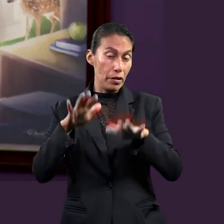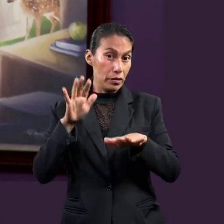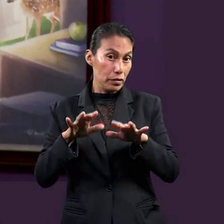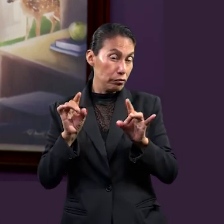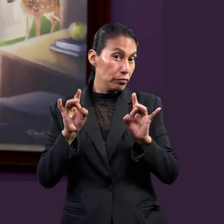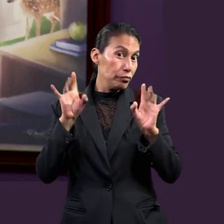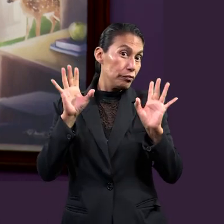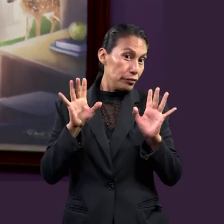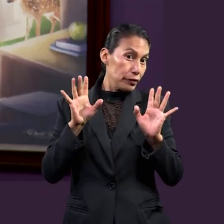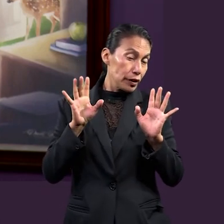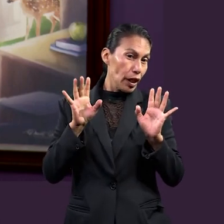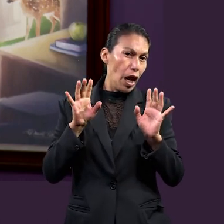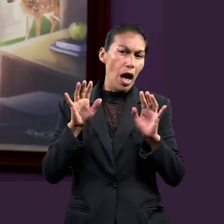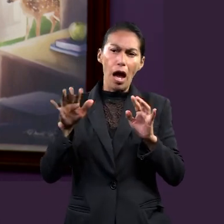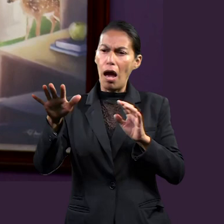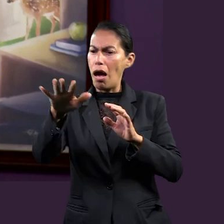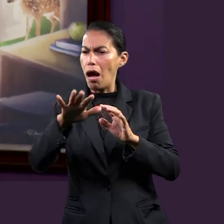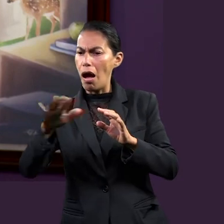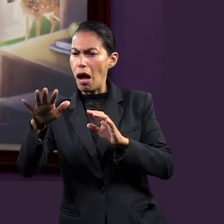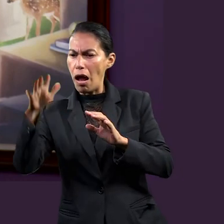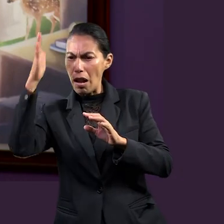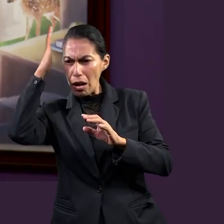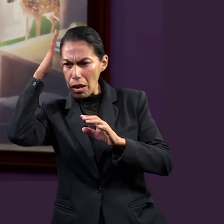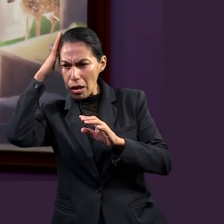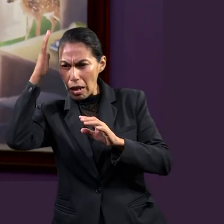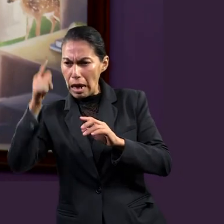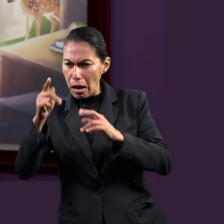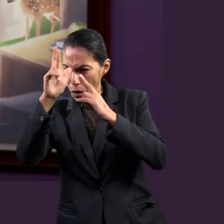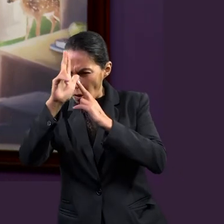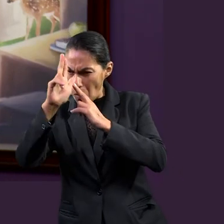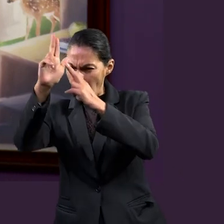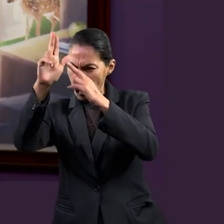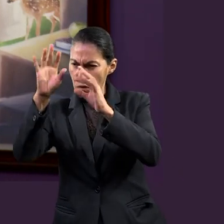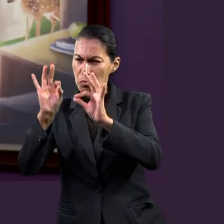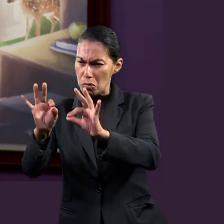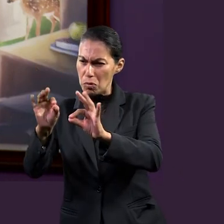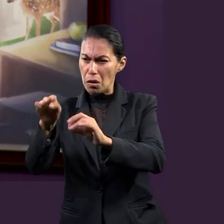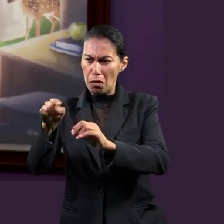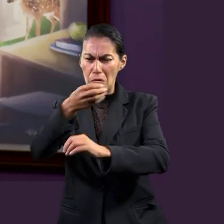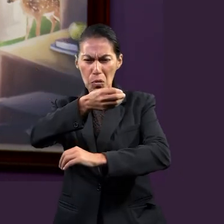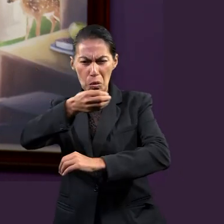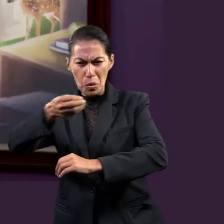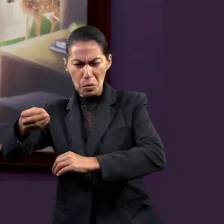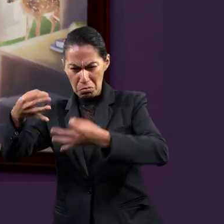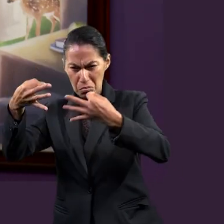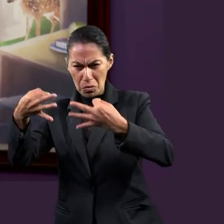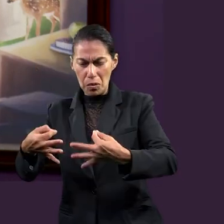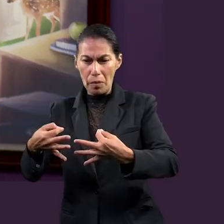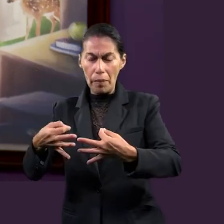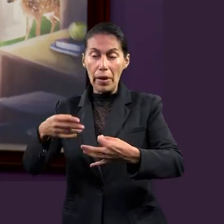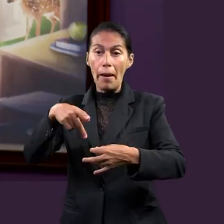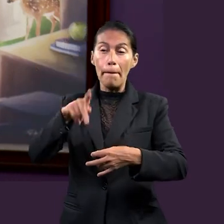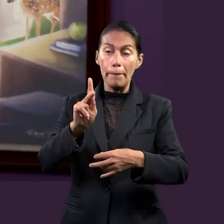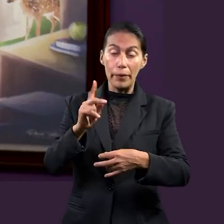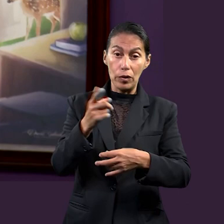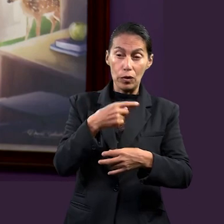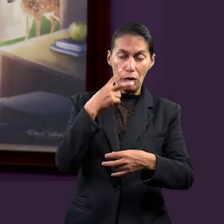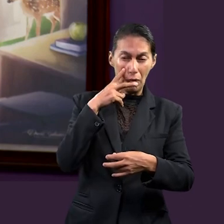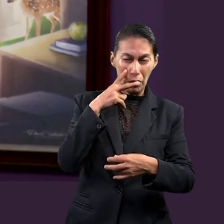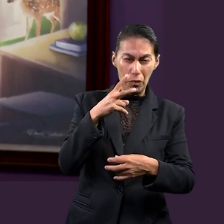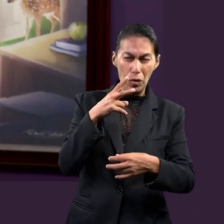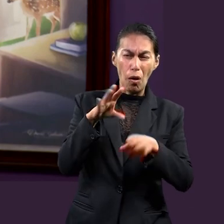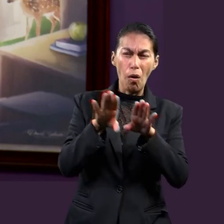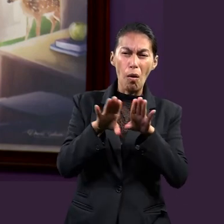y generalmente sucede que él se lleva el honor de la guerra. Pero cuando nosotros vemos la